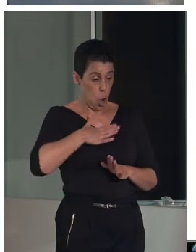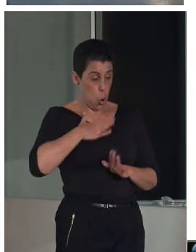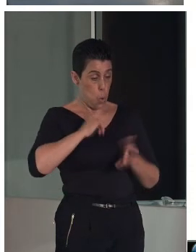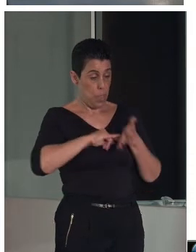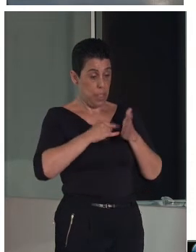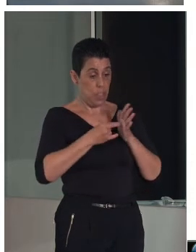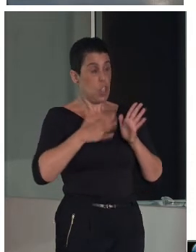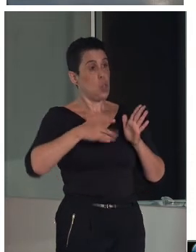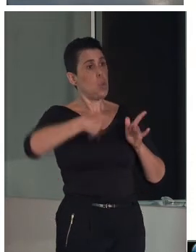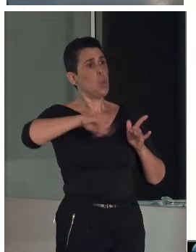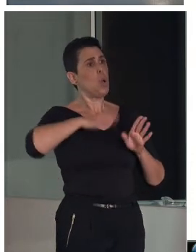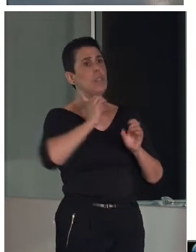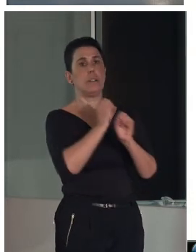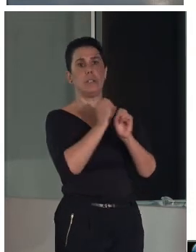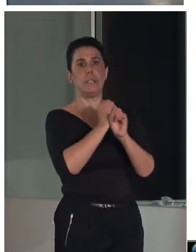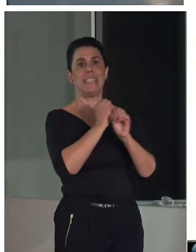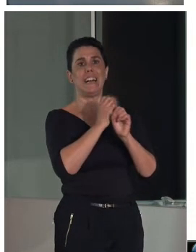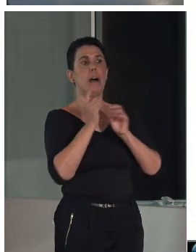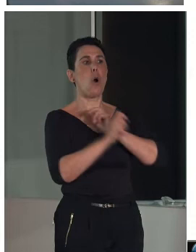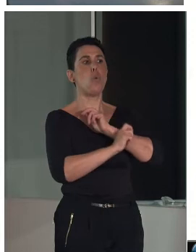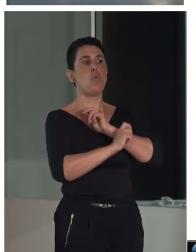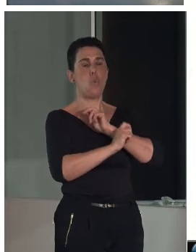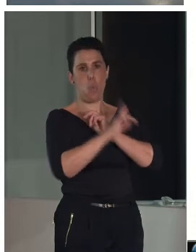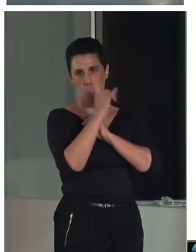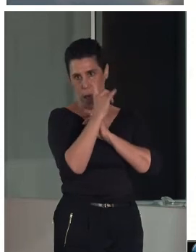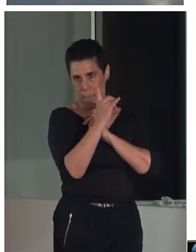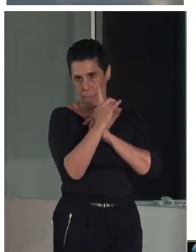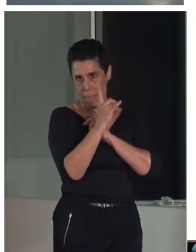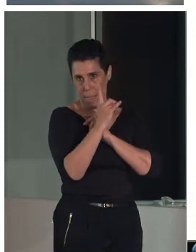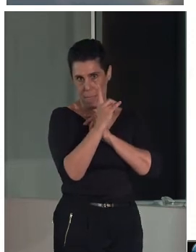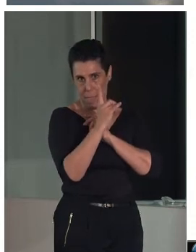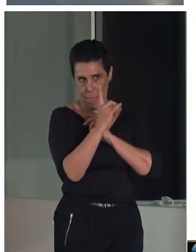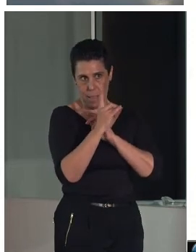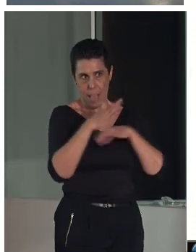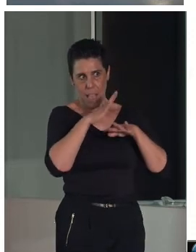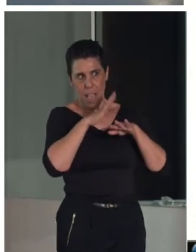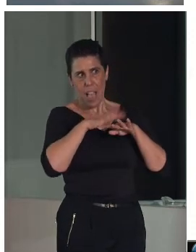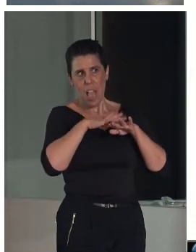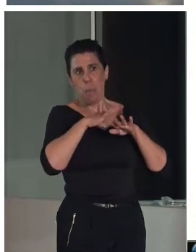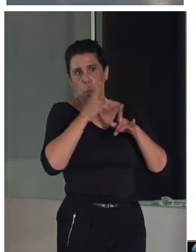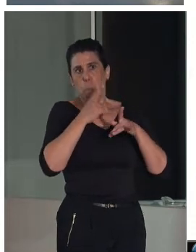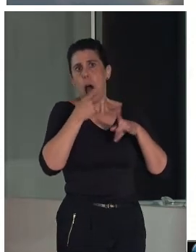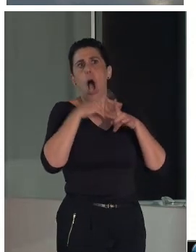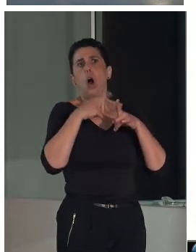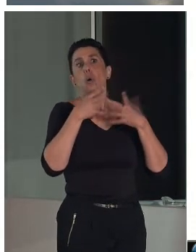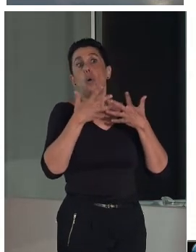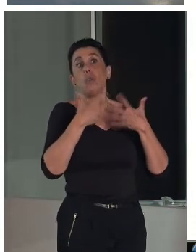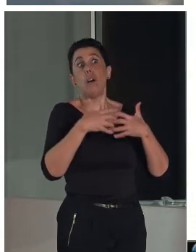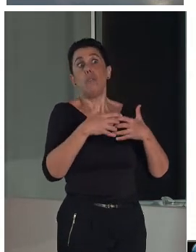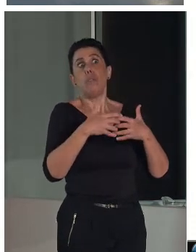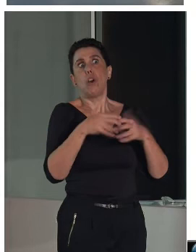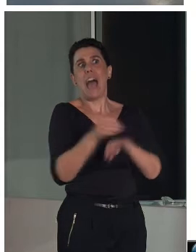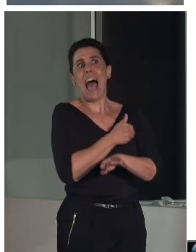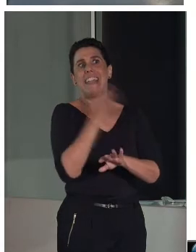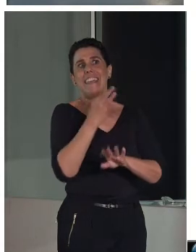nuestro trabajo está basado en una estrategia. Al final, para que las cosas funcionen hay que hacer estrategias.